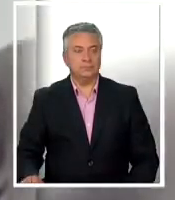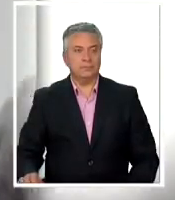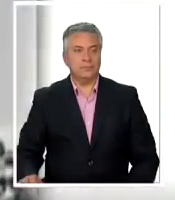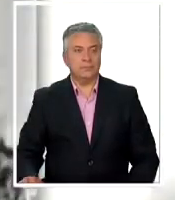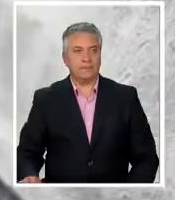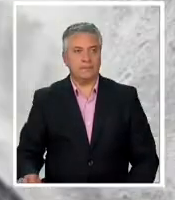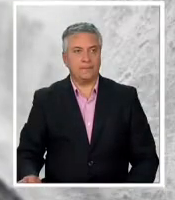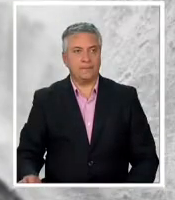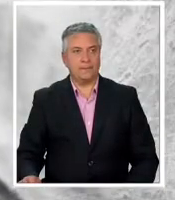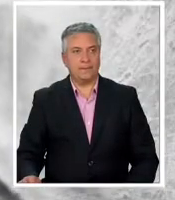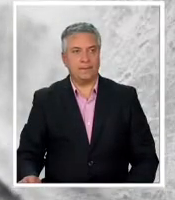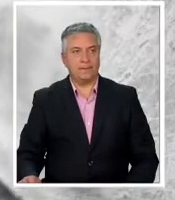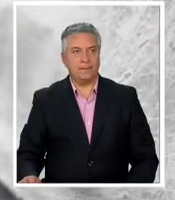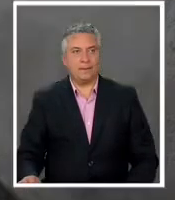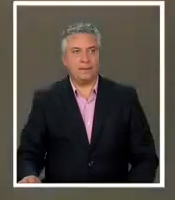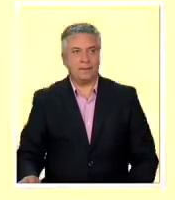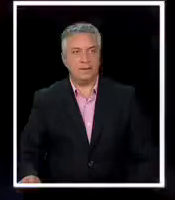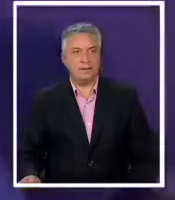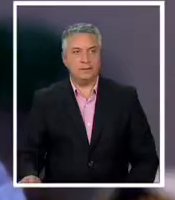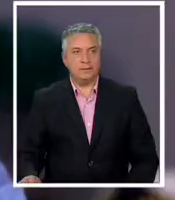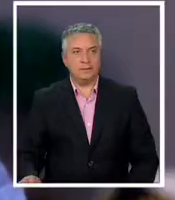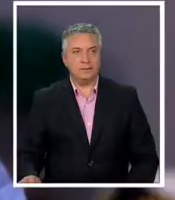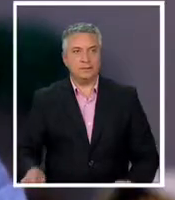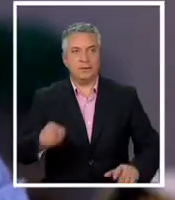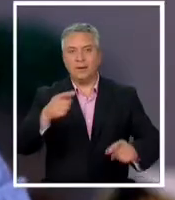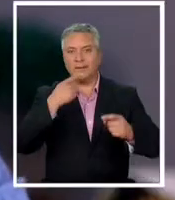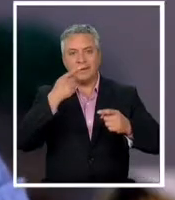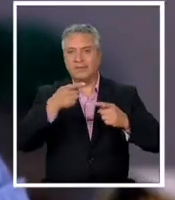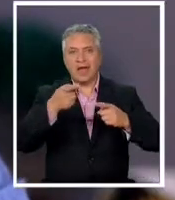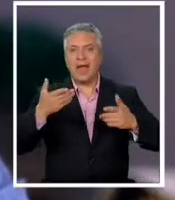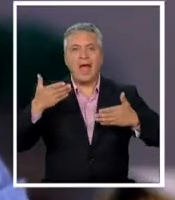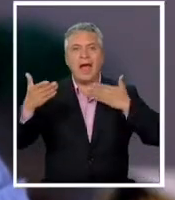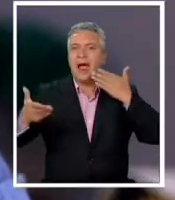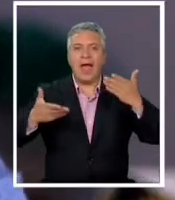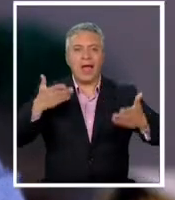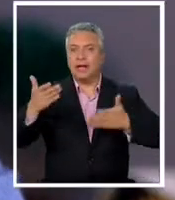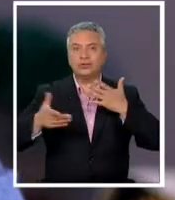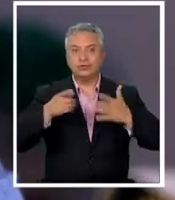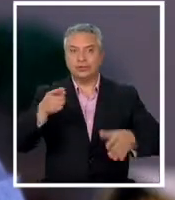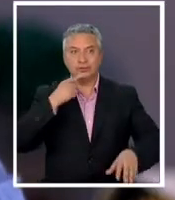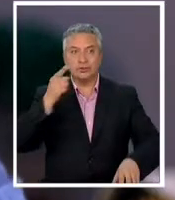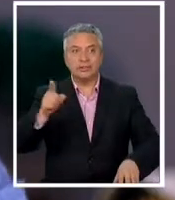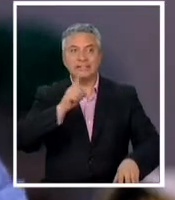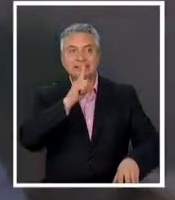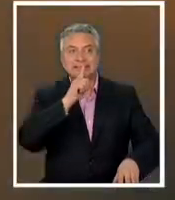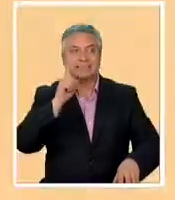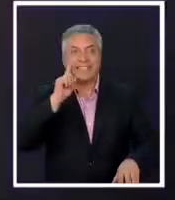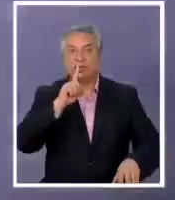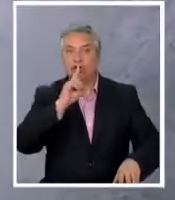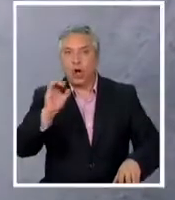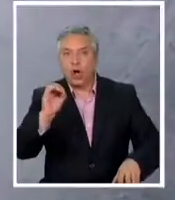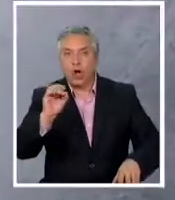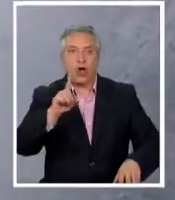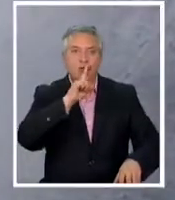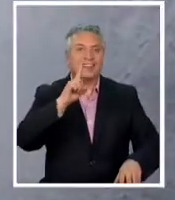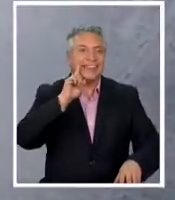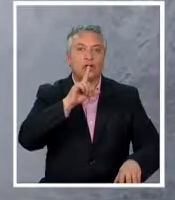que estaba en la canción de los cruzados Tito Tito mi amor